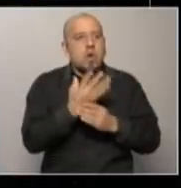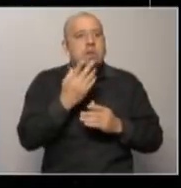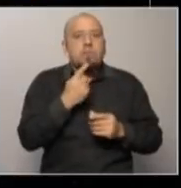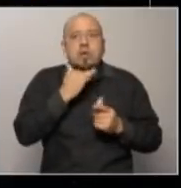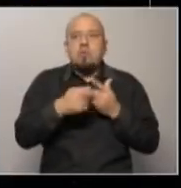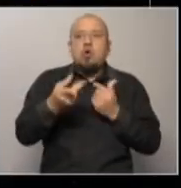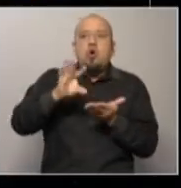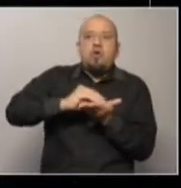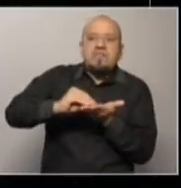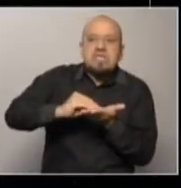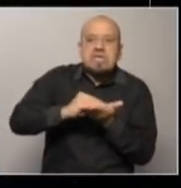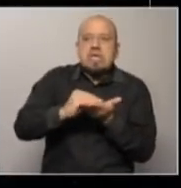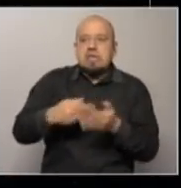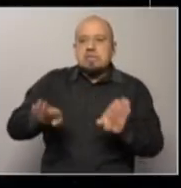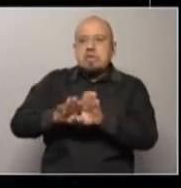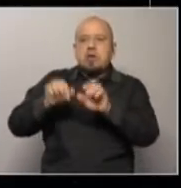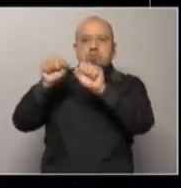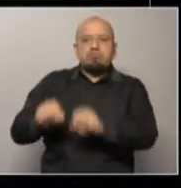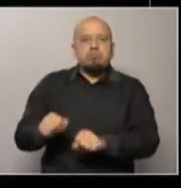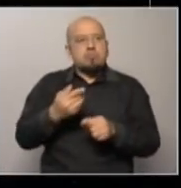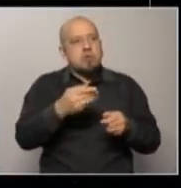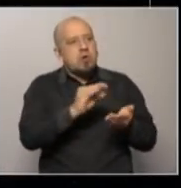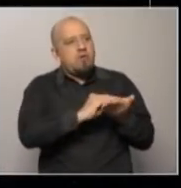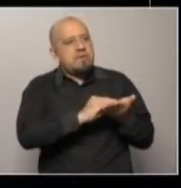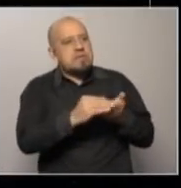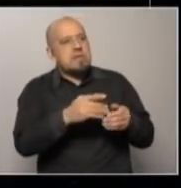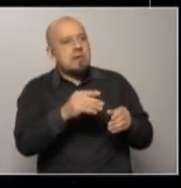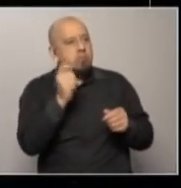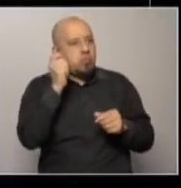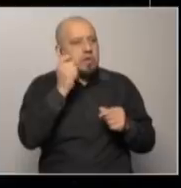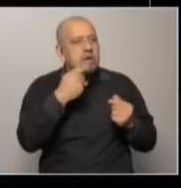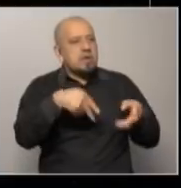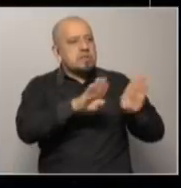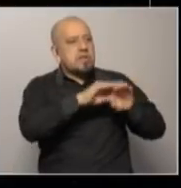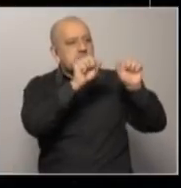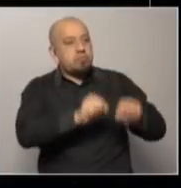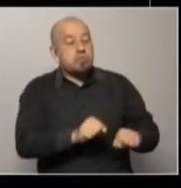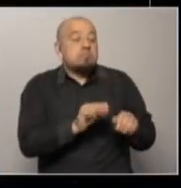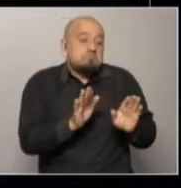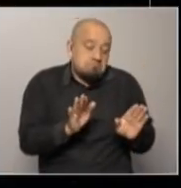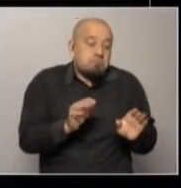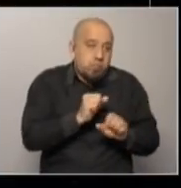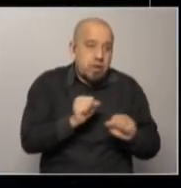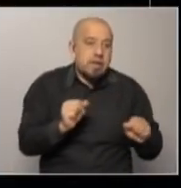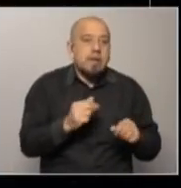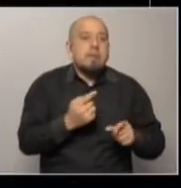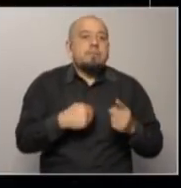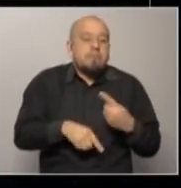cerrar oficinas, pero igual las economías que se pueden hacer digamos que son relativamente